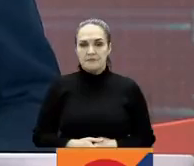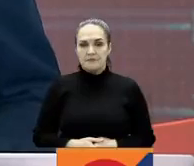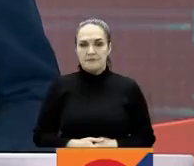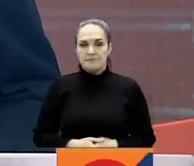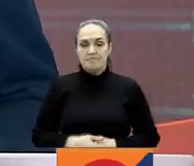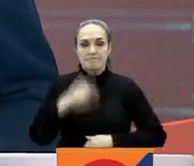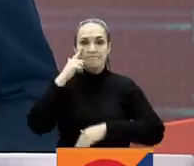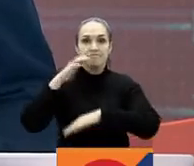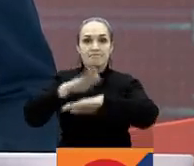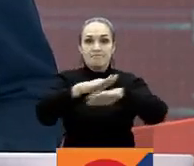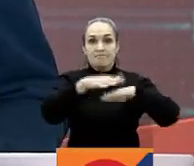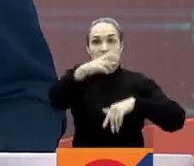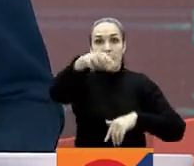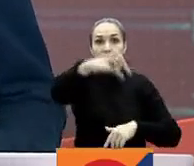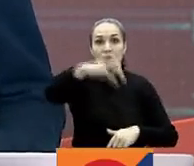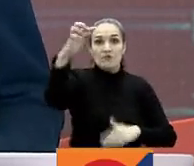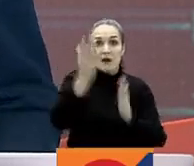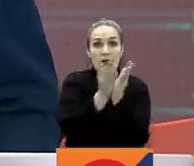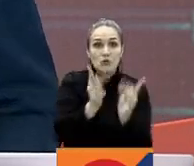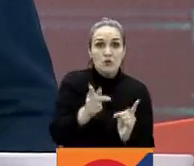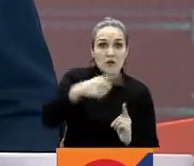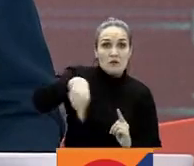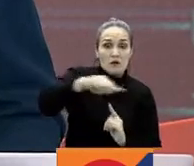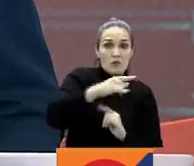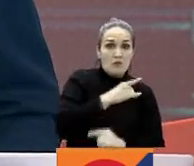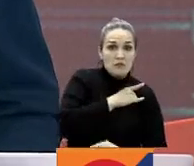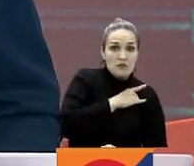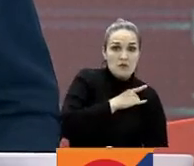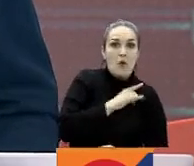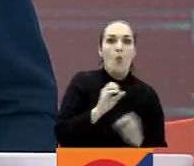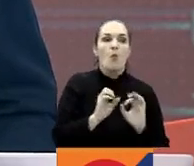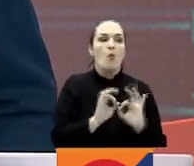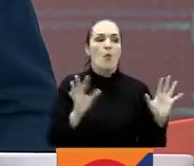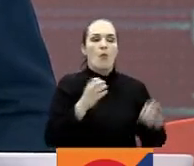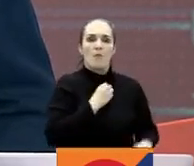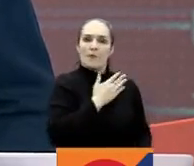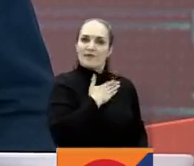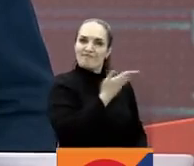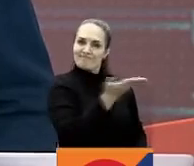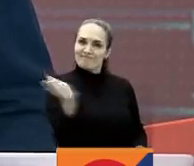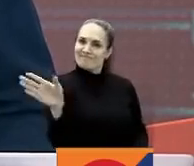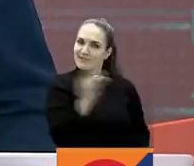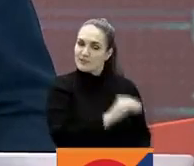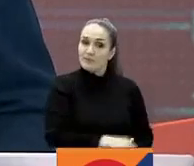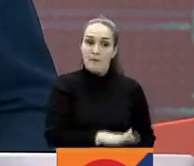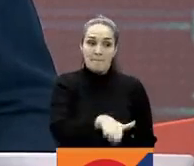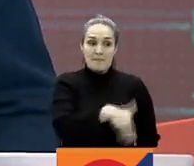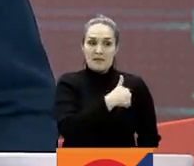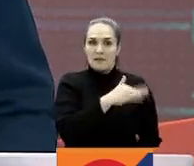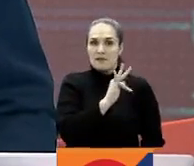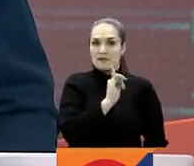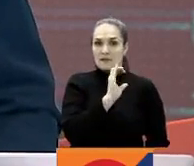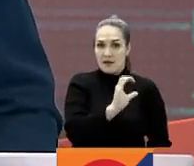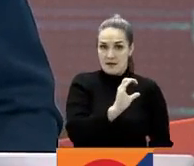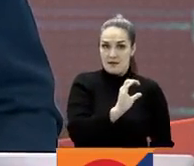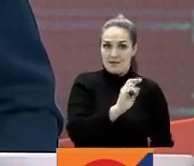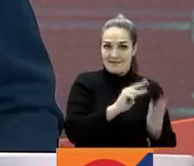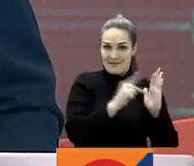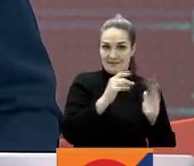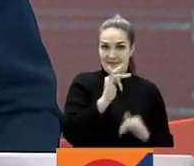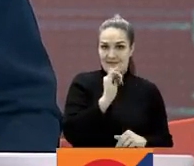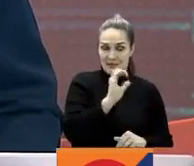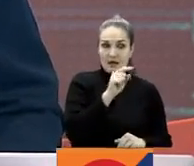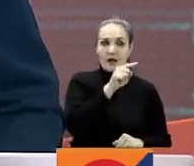Atentos profesionales y estudiantes universitarios porque hay oportunidades para todos ustedes. El Ministerio de las TIC está ofreciendo 1